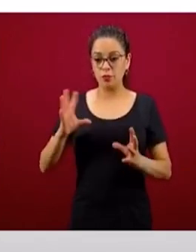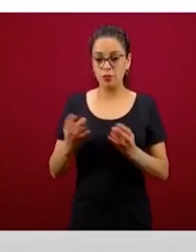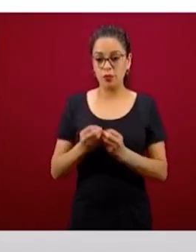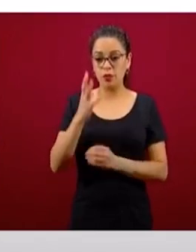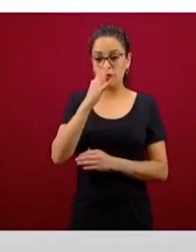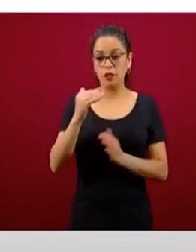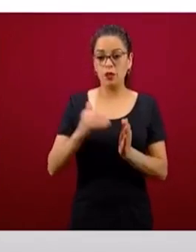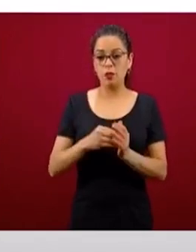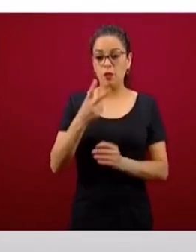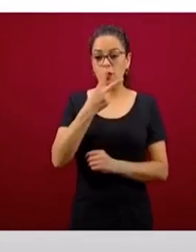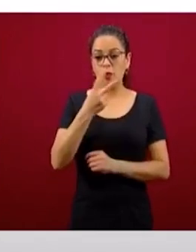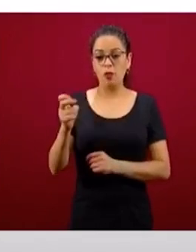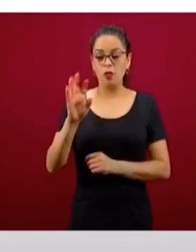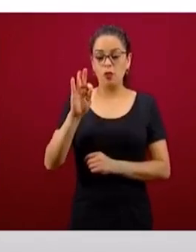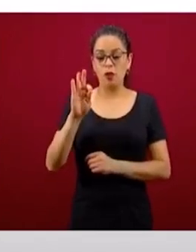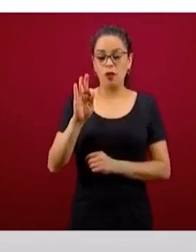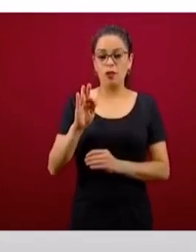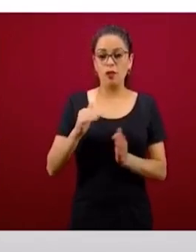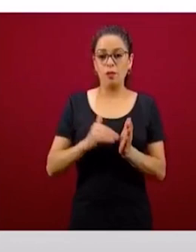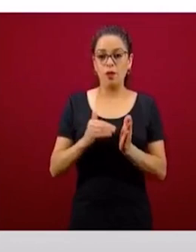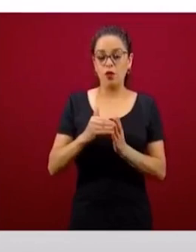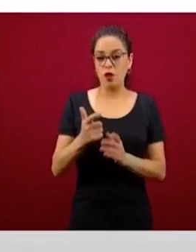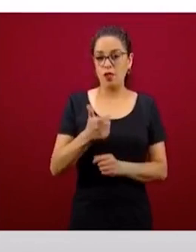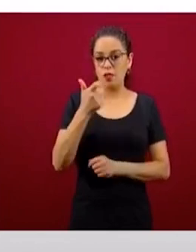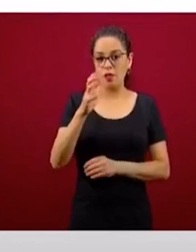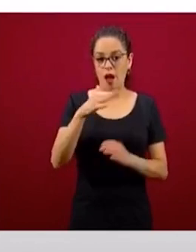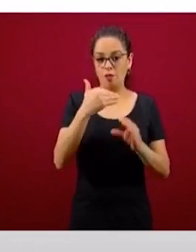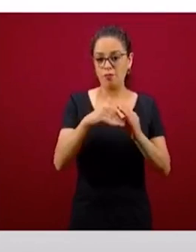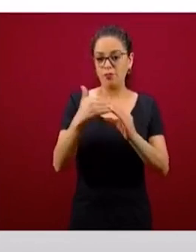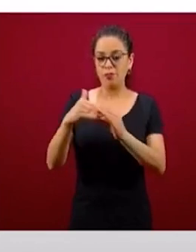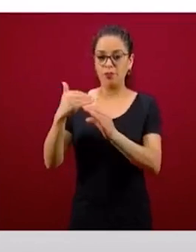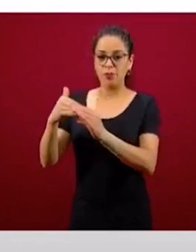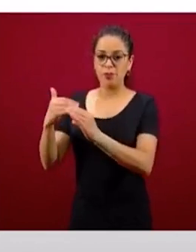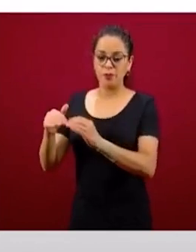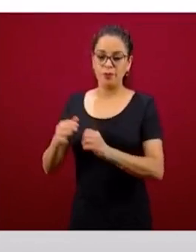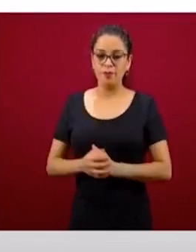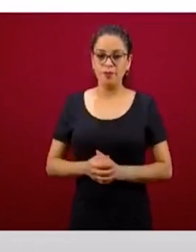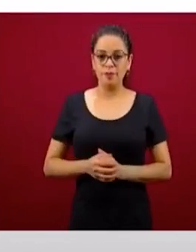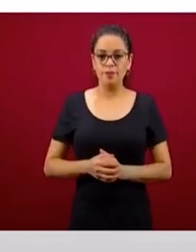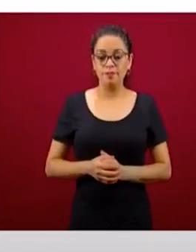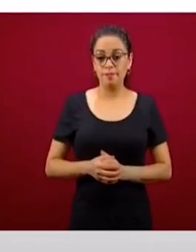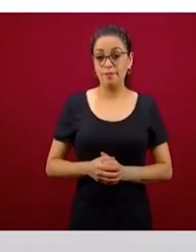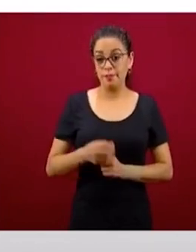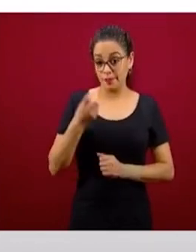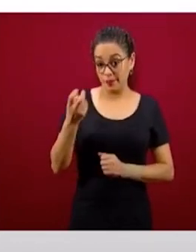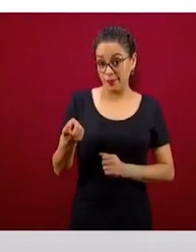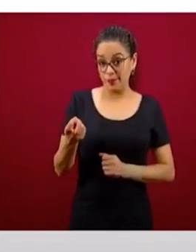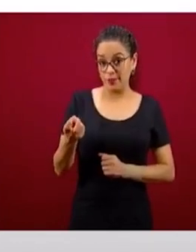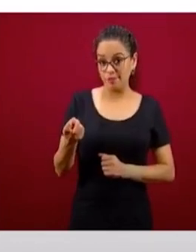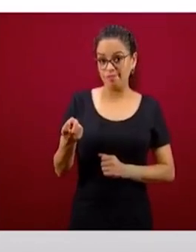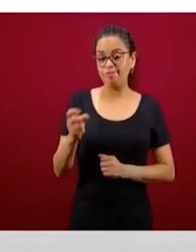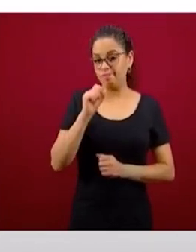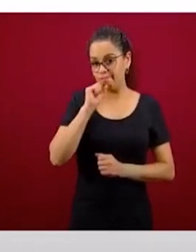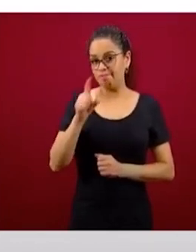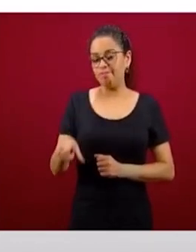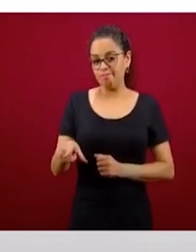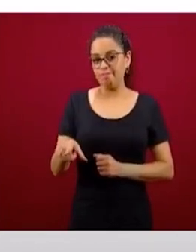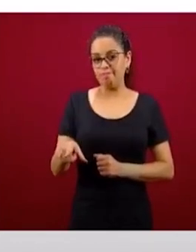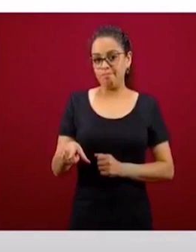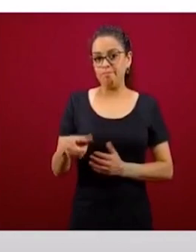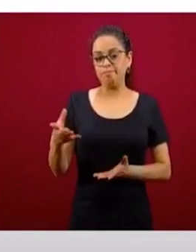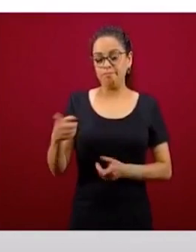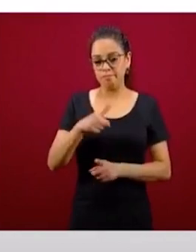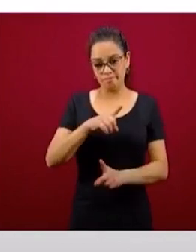240 millones de pesos. Y en este sentido también me sumo al énfasis que